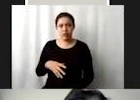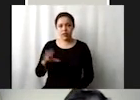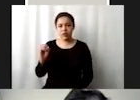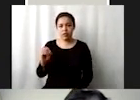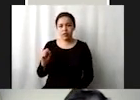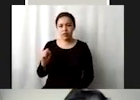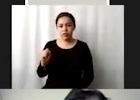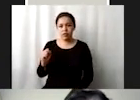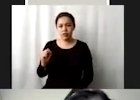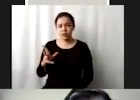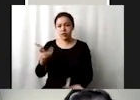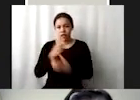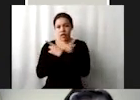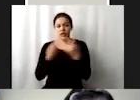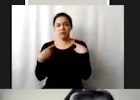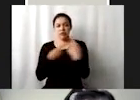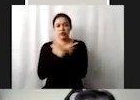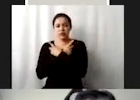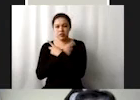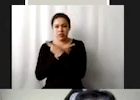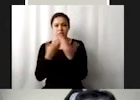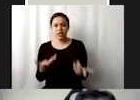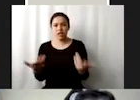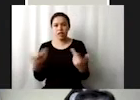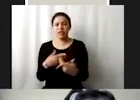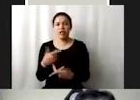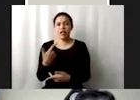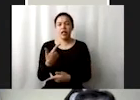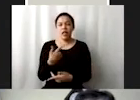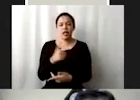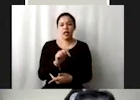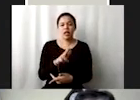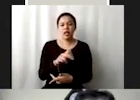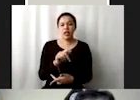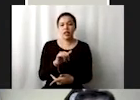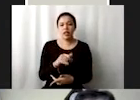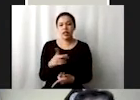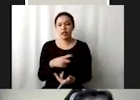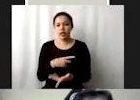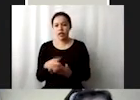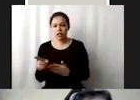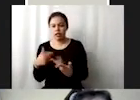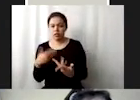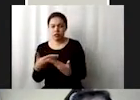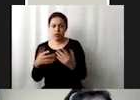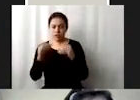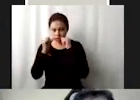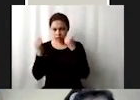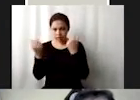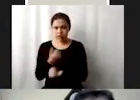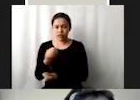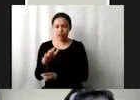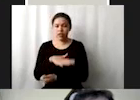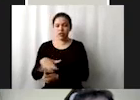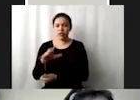de la dignidad de las personas la garantía de derechos y sé que muchas de las organizaciones de la sociedad civil en nuestro país trabajan